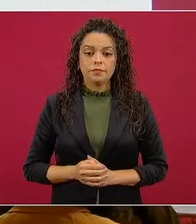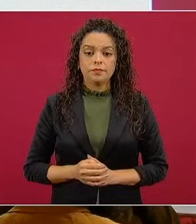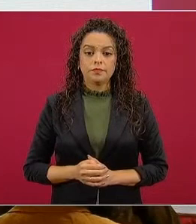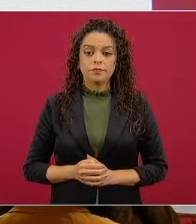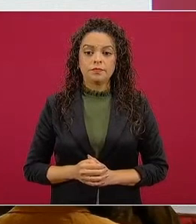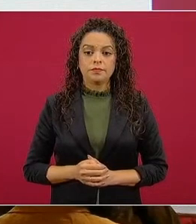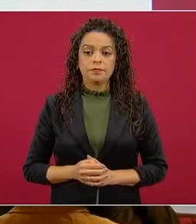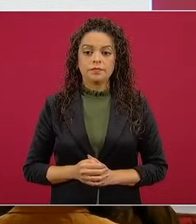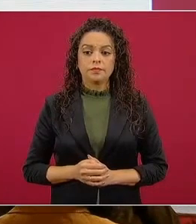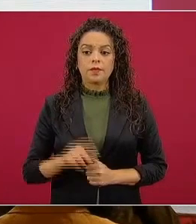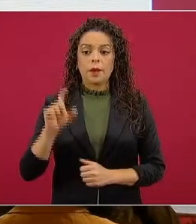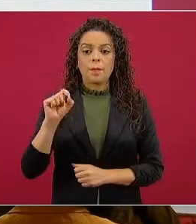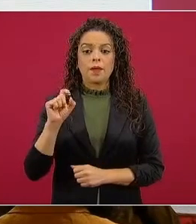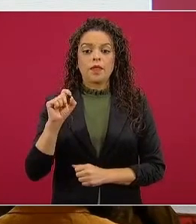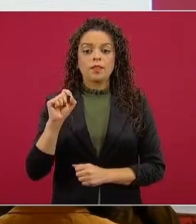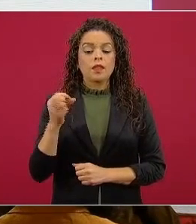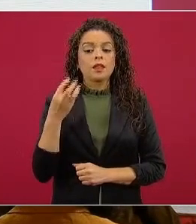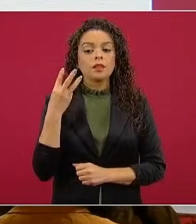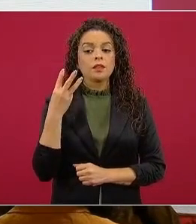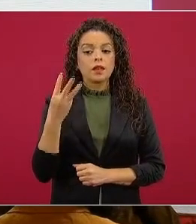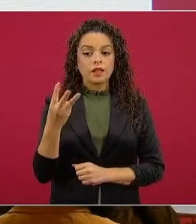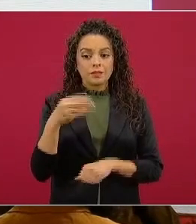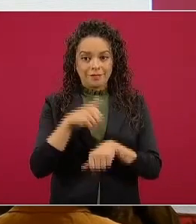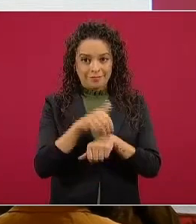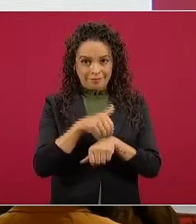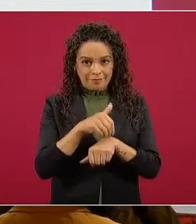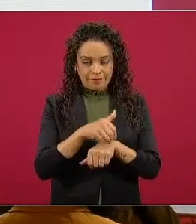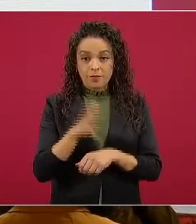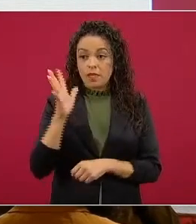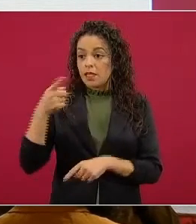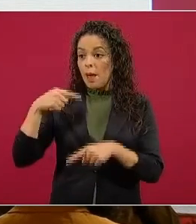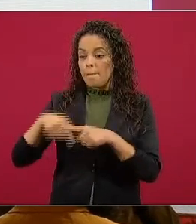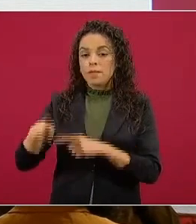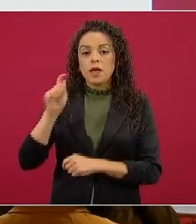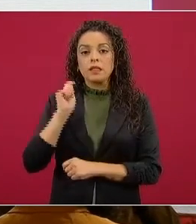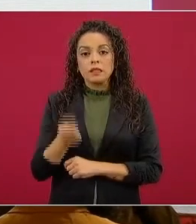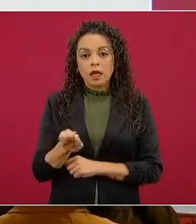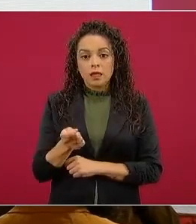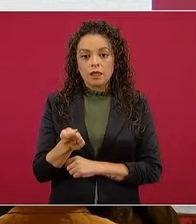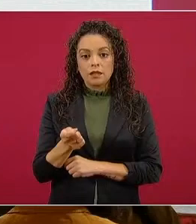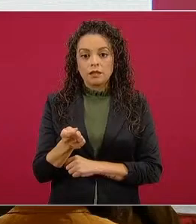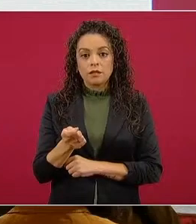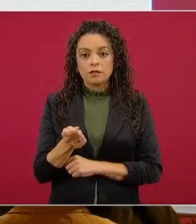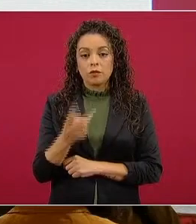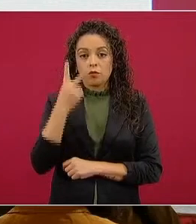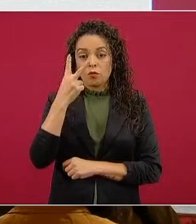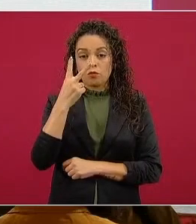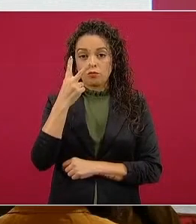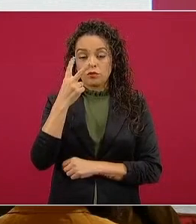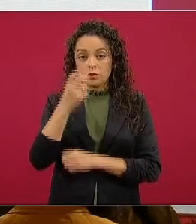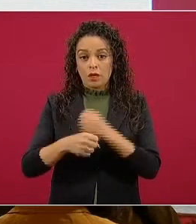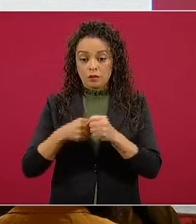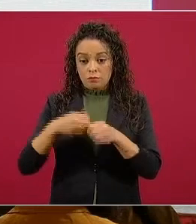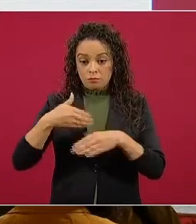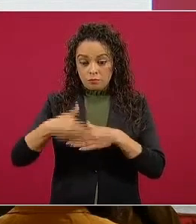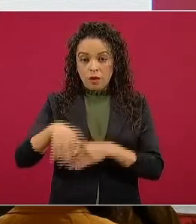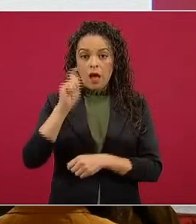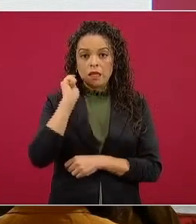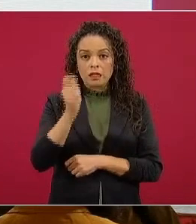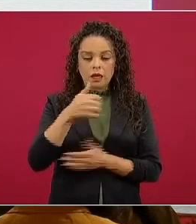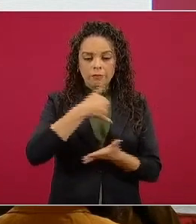23, ya empezaron los preparativos para plantar en los próximos dos años árboles frutales y maderables.